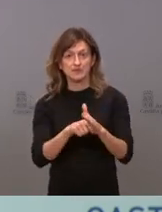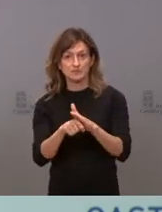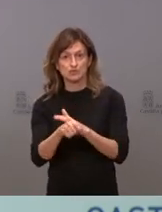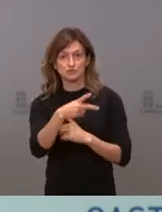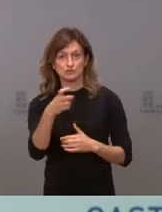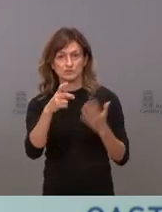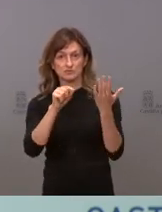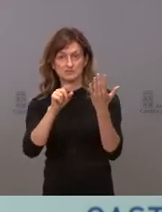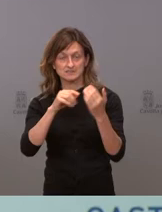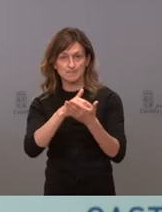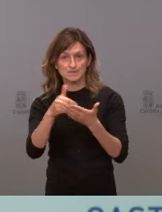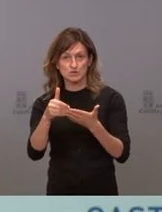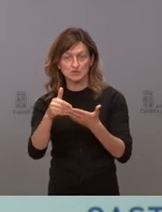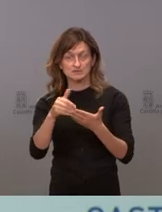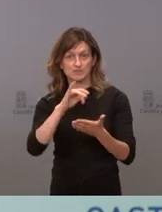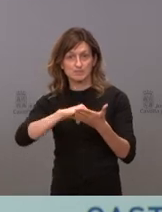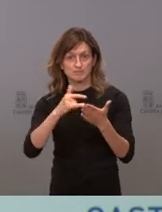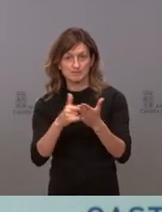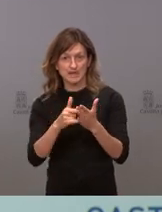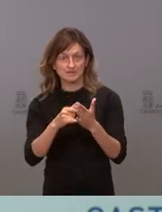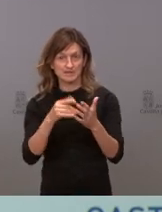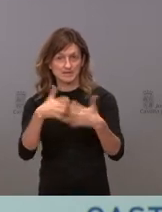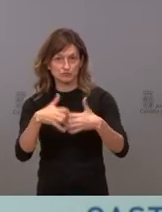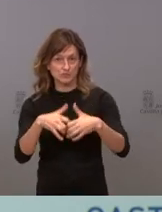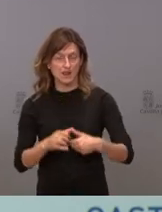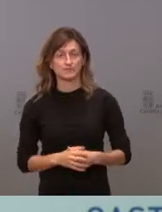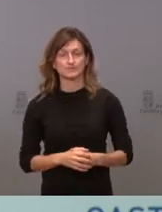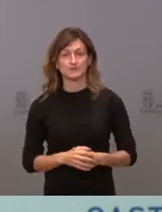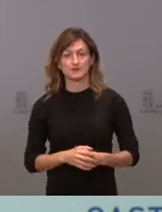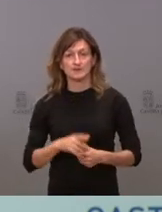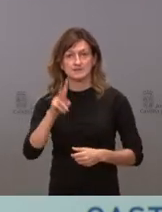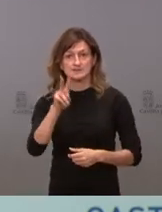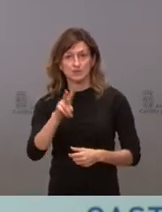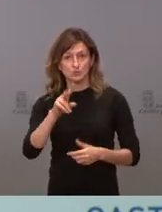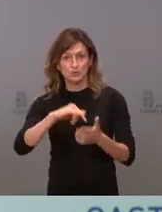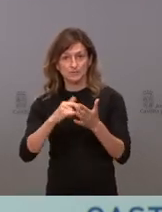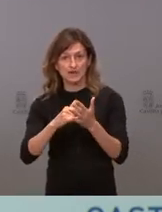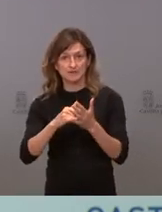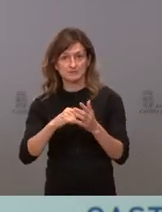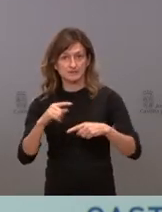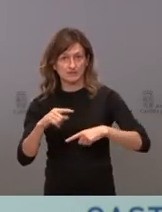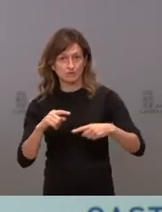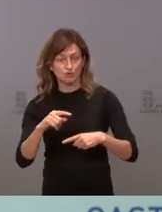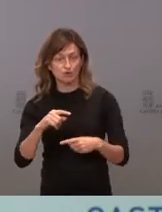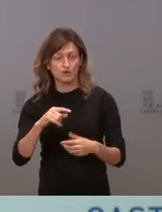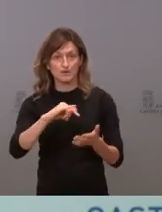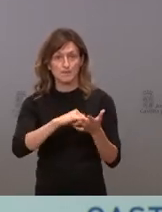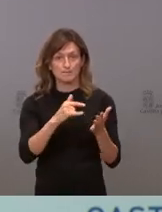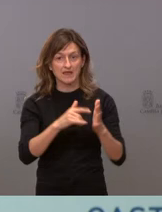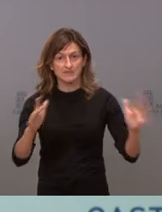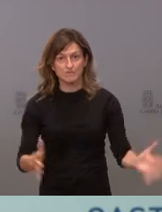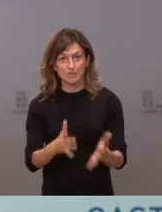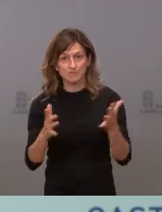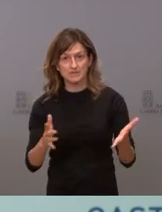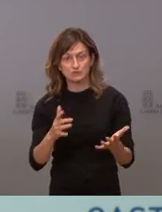millones en el plan de director de promoción industrial. Estamos trabajando en el segundo plan director. Tenemos planes territoriales de fomento en